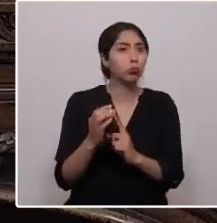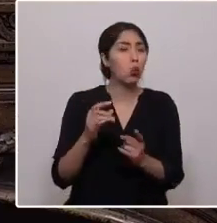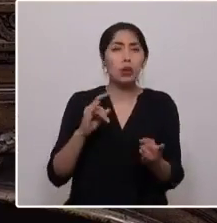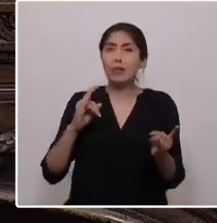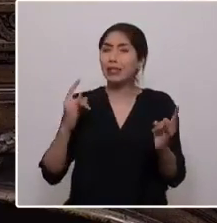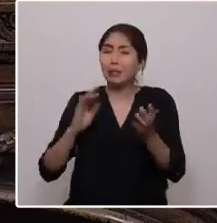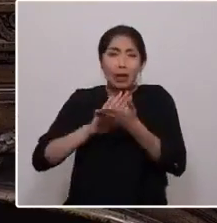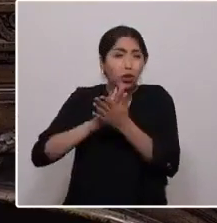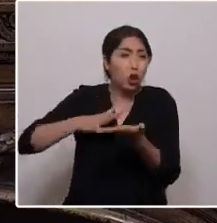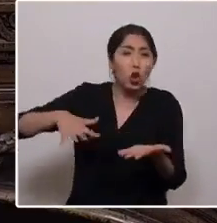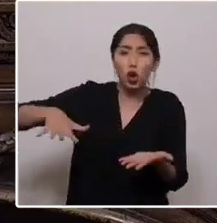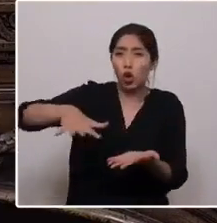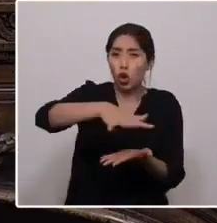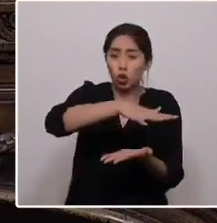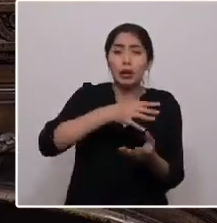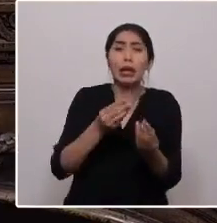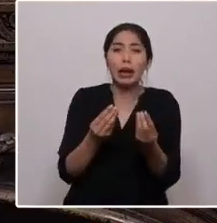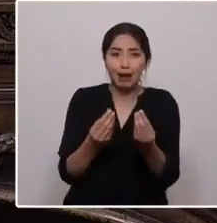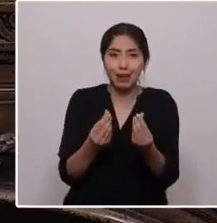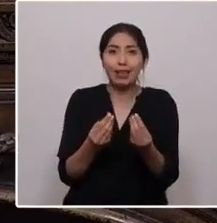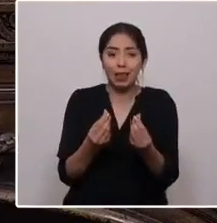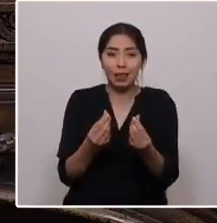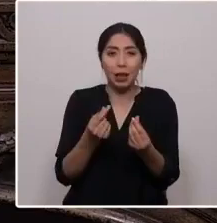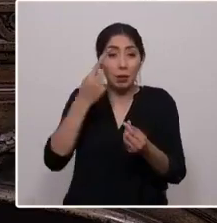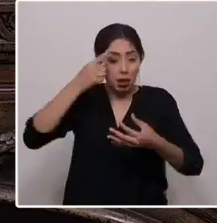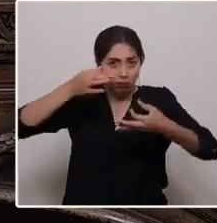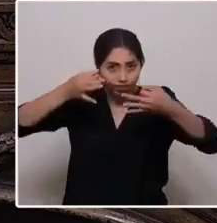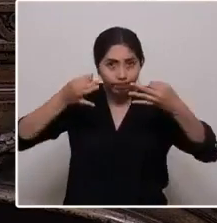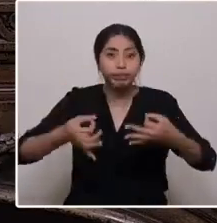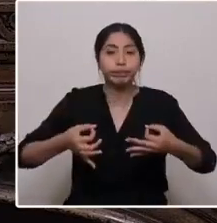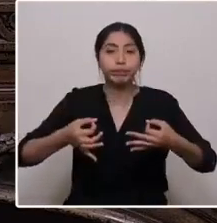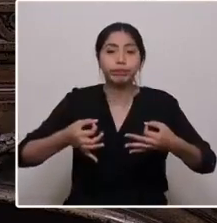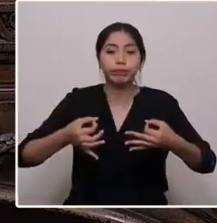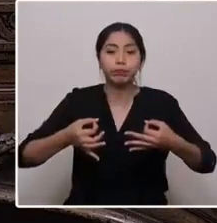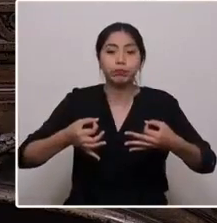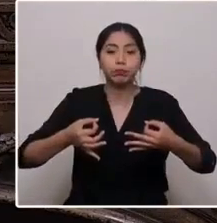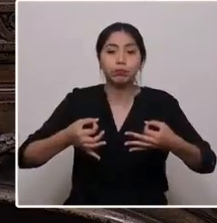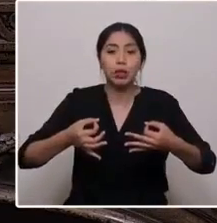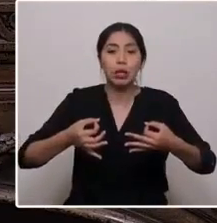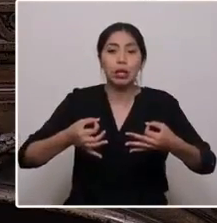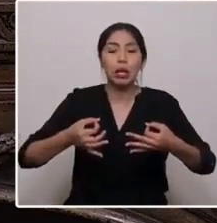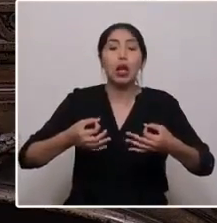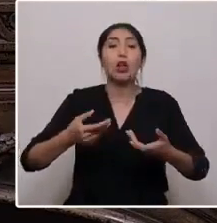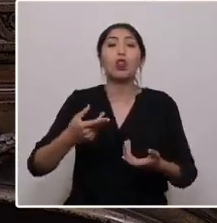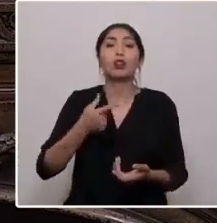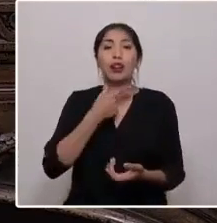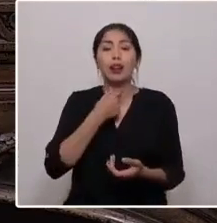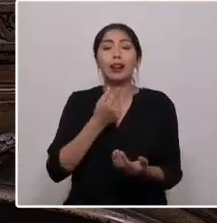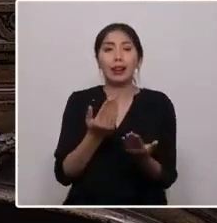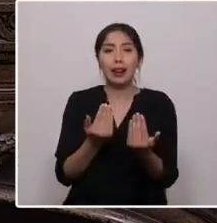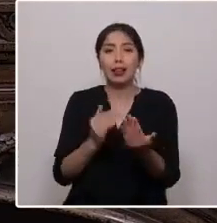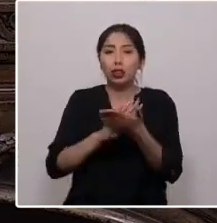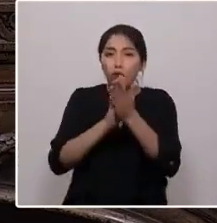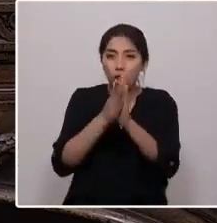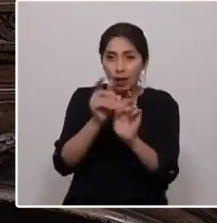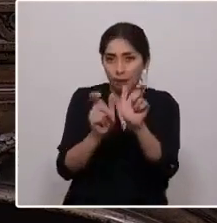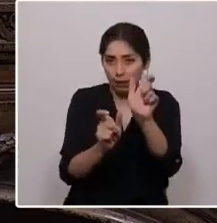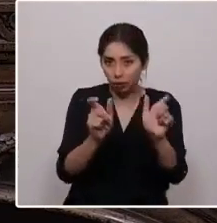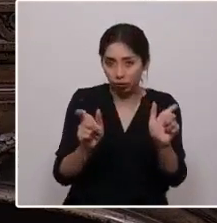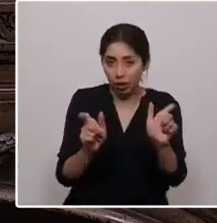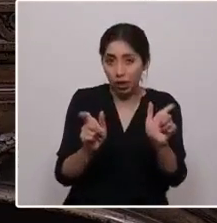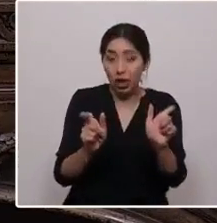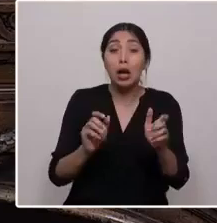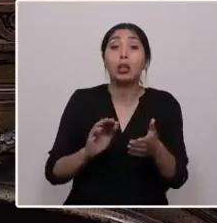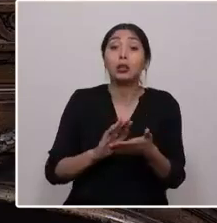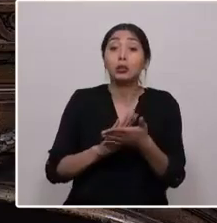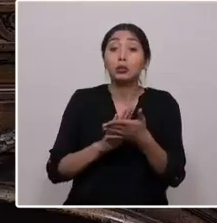con calidad, para hacer efectiva la dignidad de todas las personas y durante todo el curso de